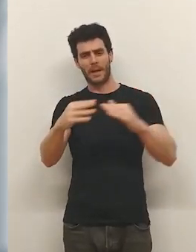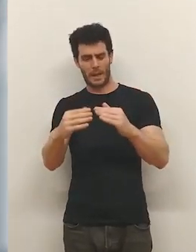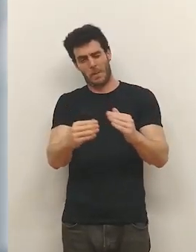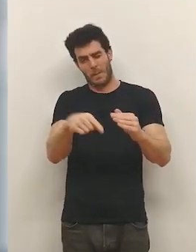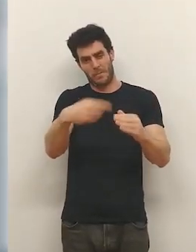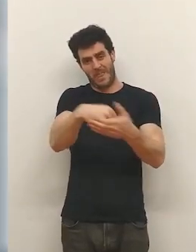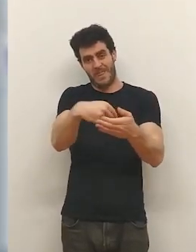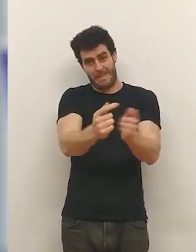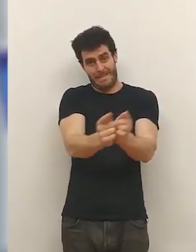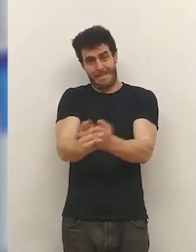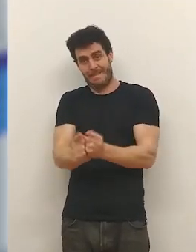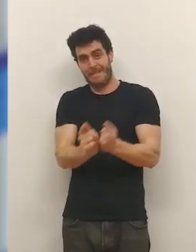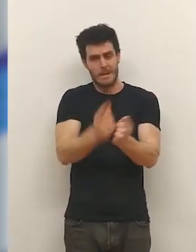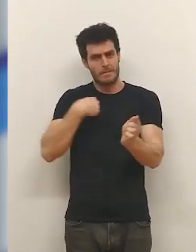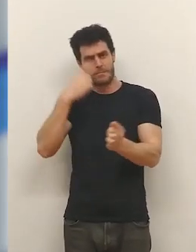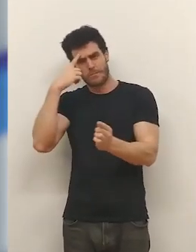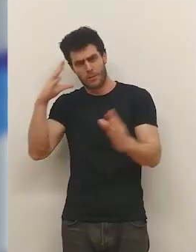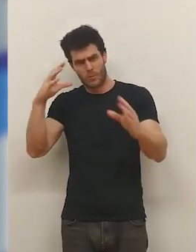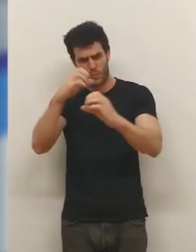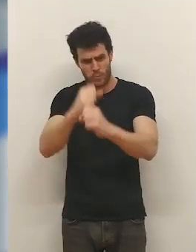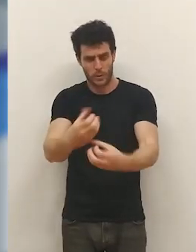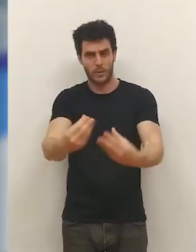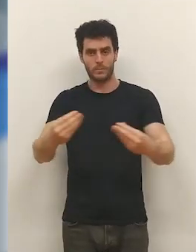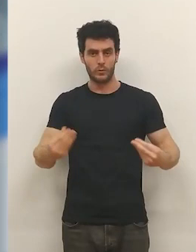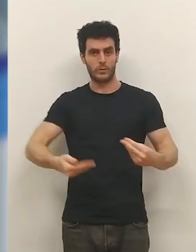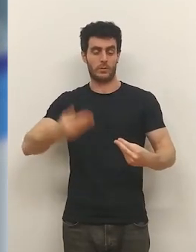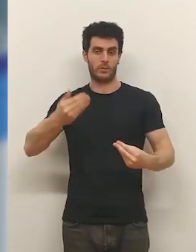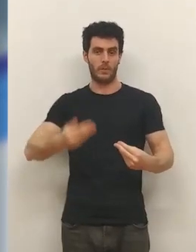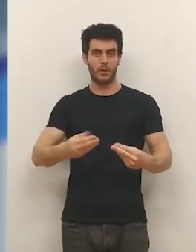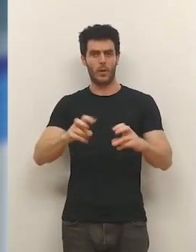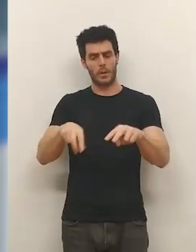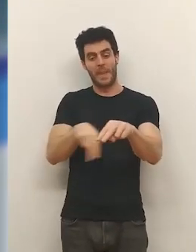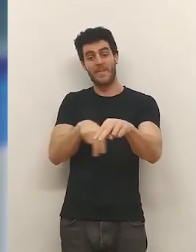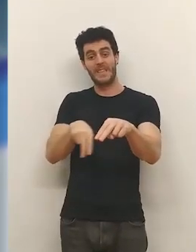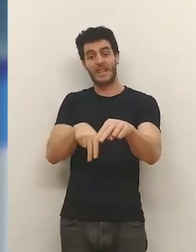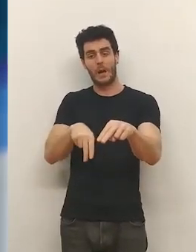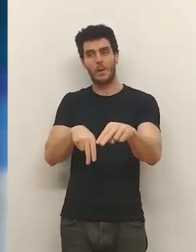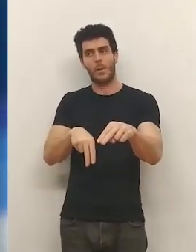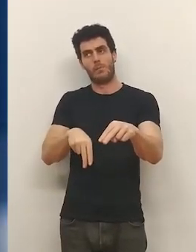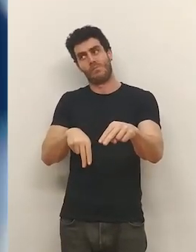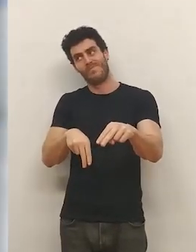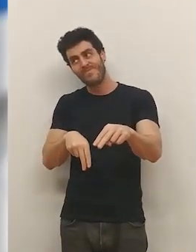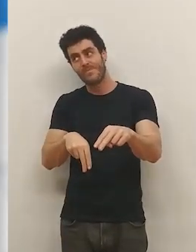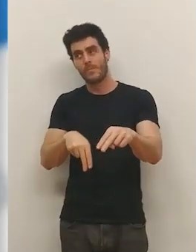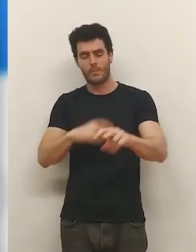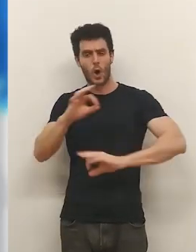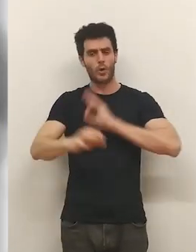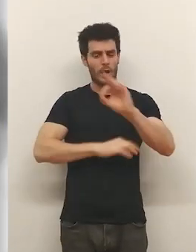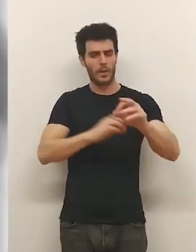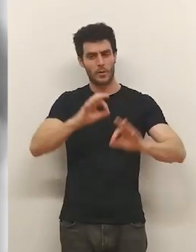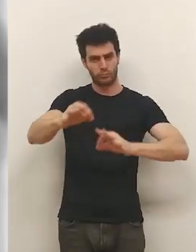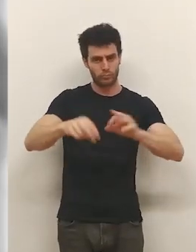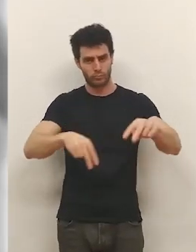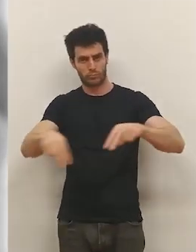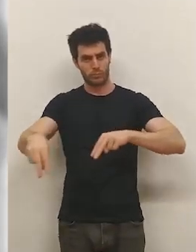minipartidos... ...y creo que tenemos que estar muy concentrados, sobre todo en el aspecto defensivo. No desorganizarnos,